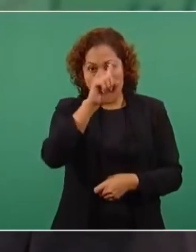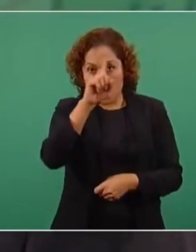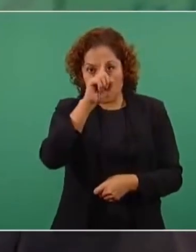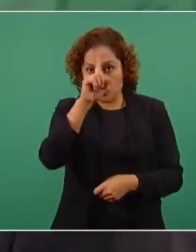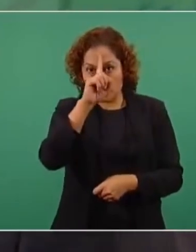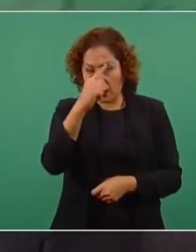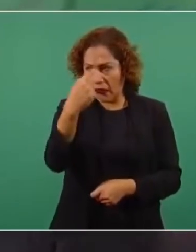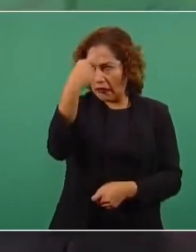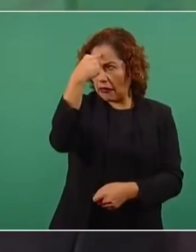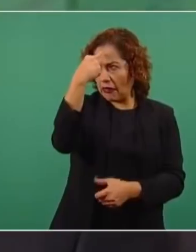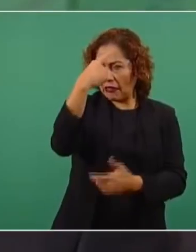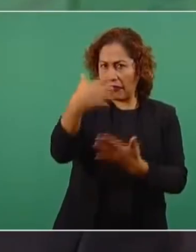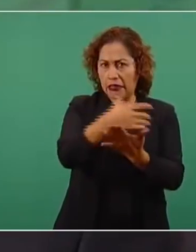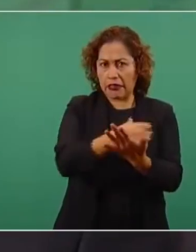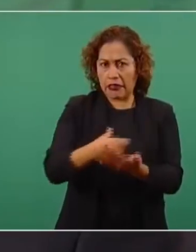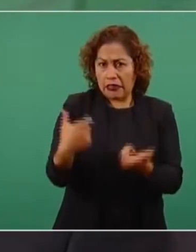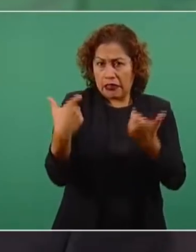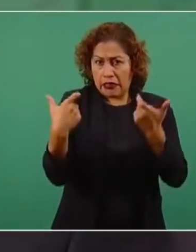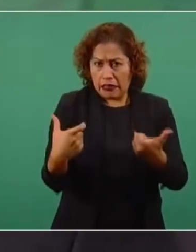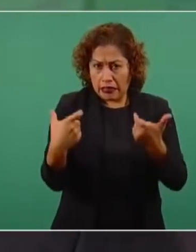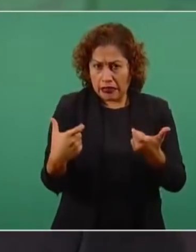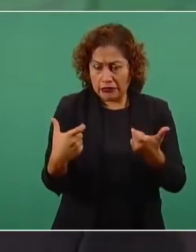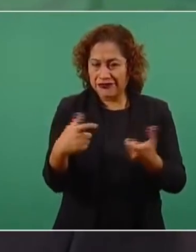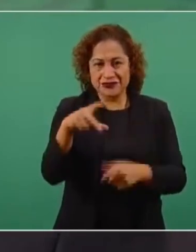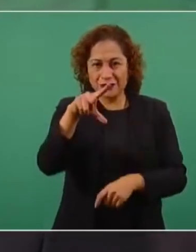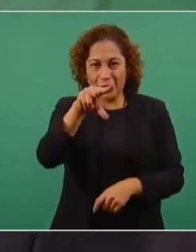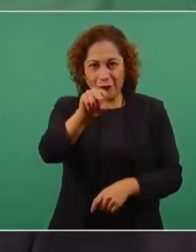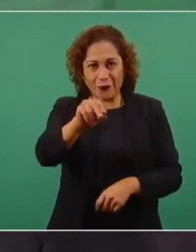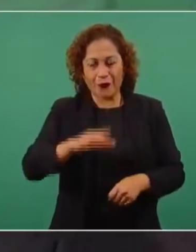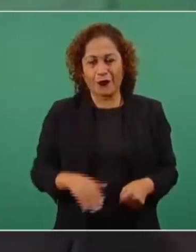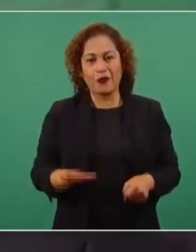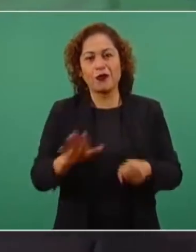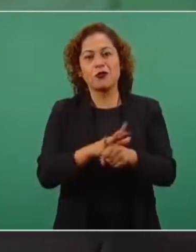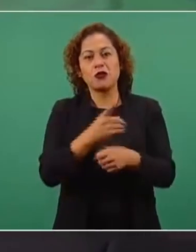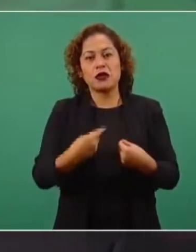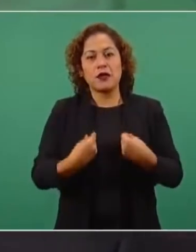ambición al dinero, porque te vas a desgraciar,